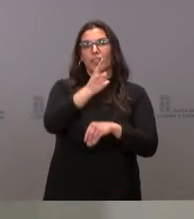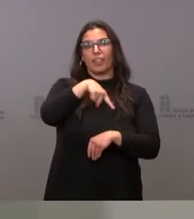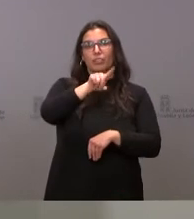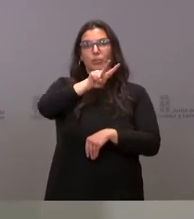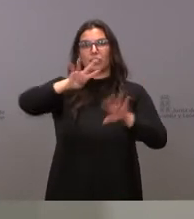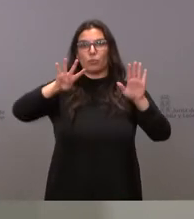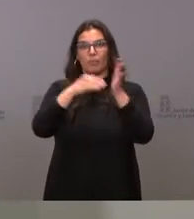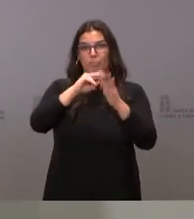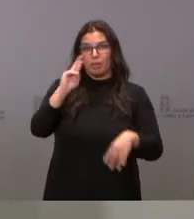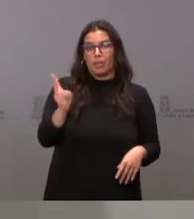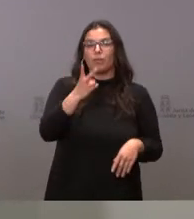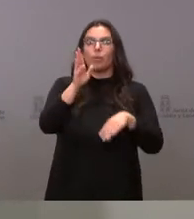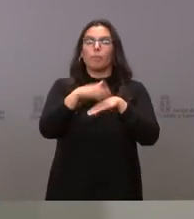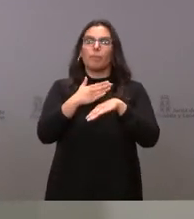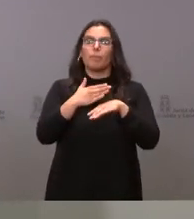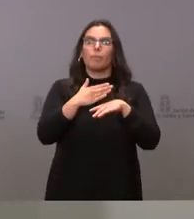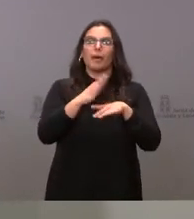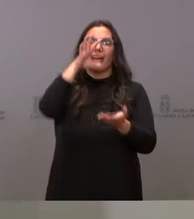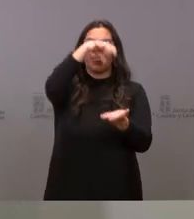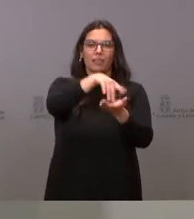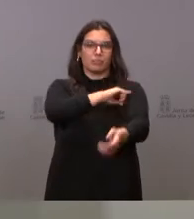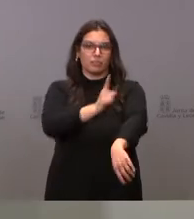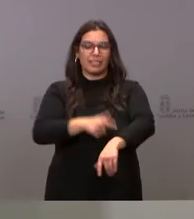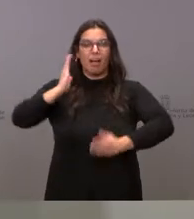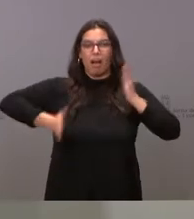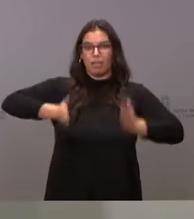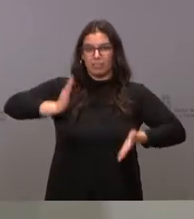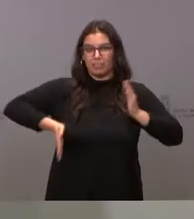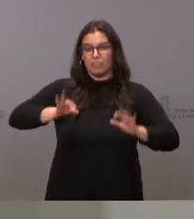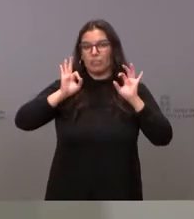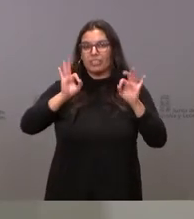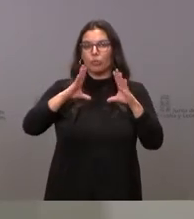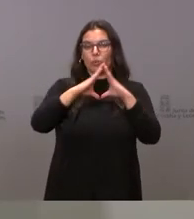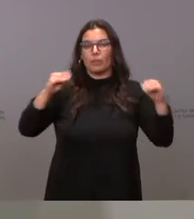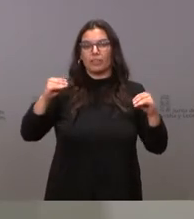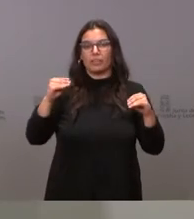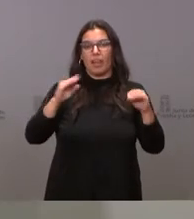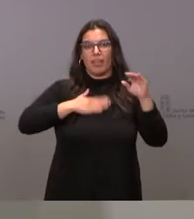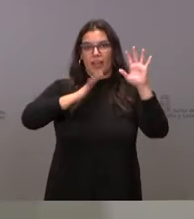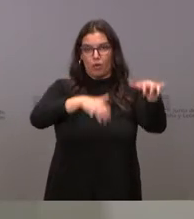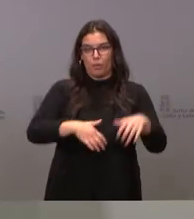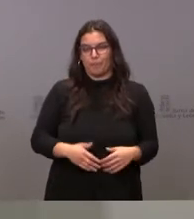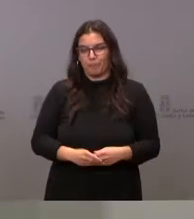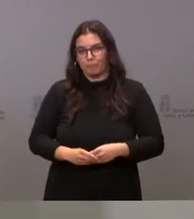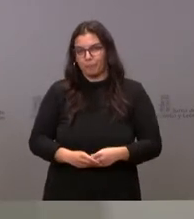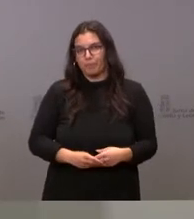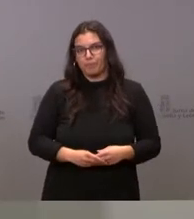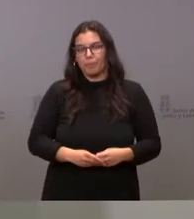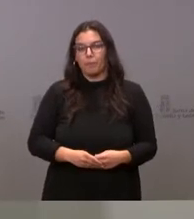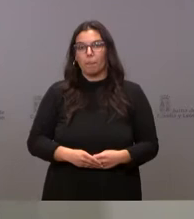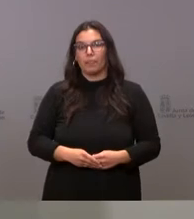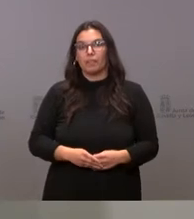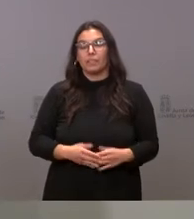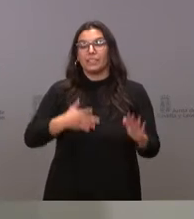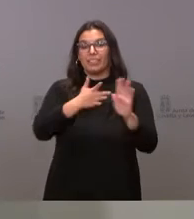.000 euros para las instalaciones deportivas de atletismo de la Universidad de León. Se trata de